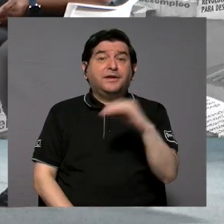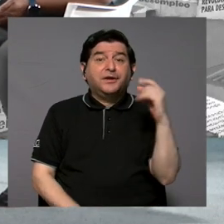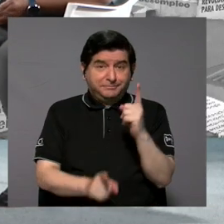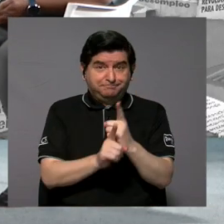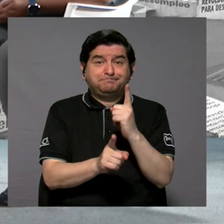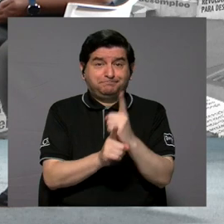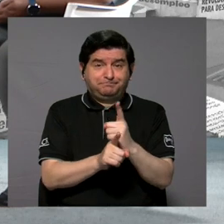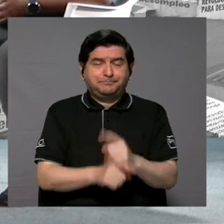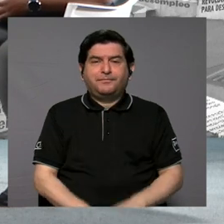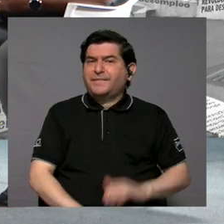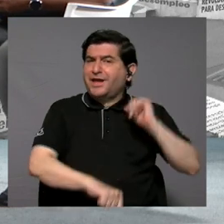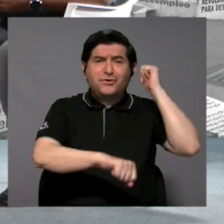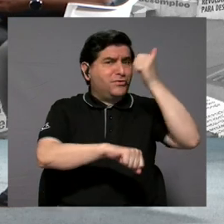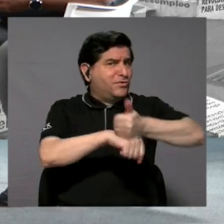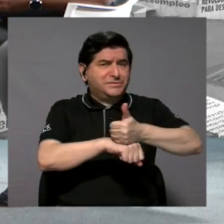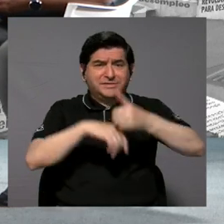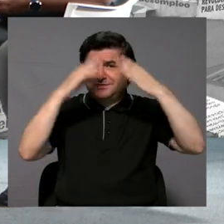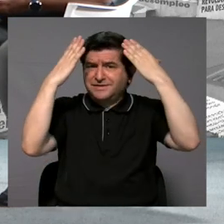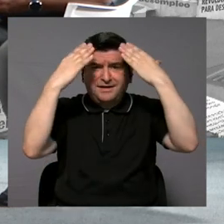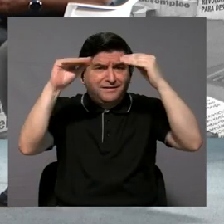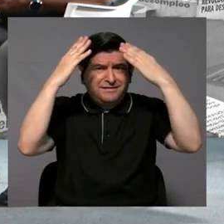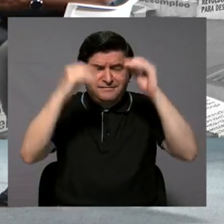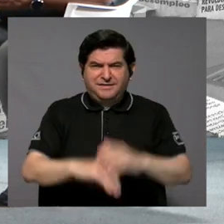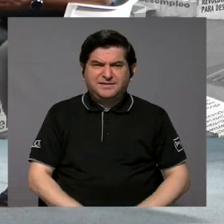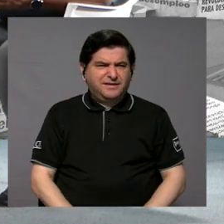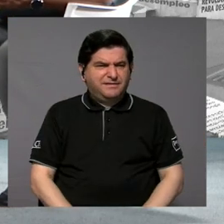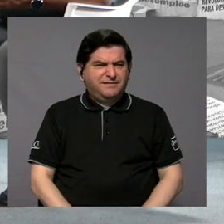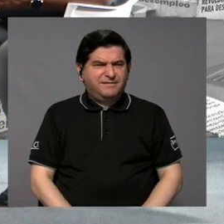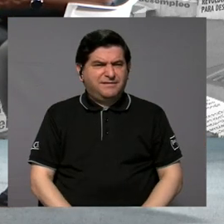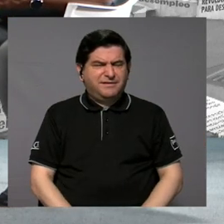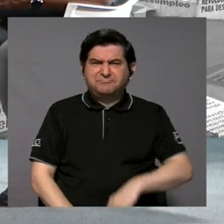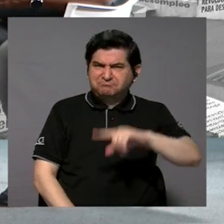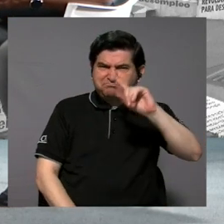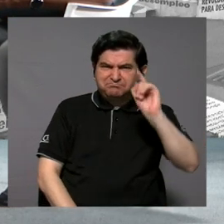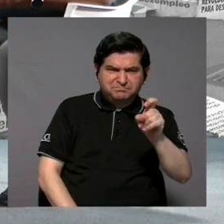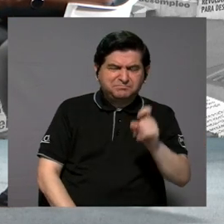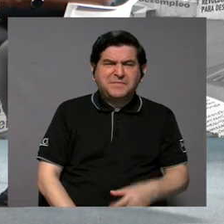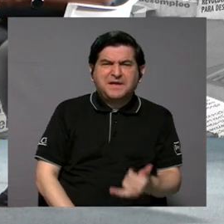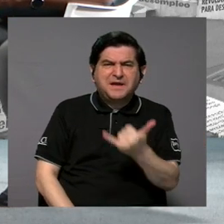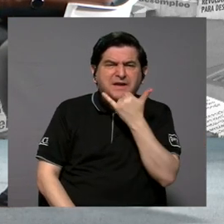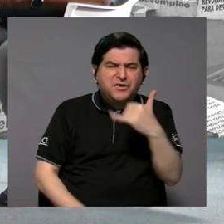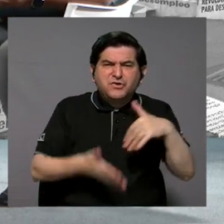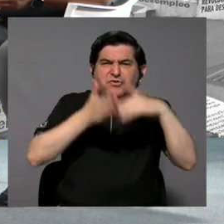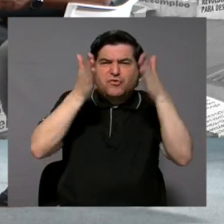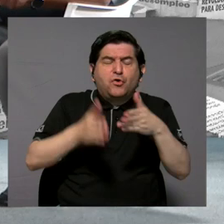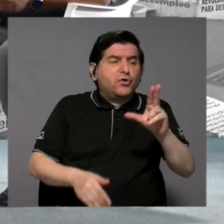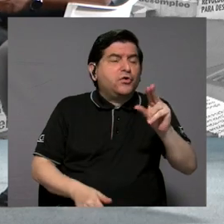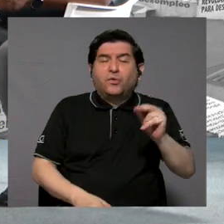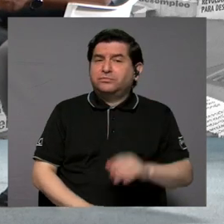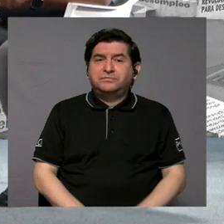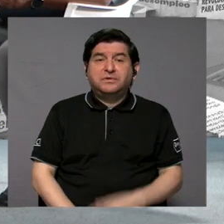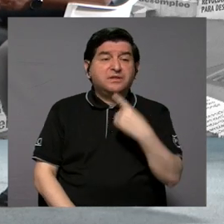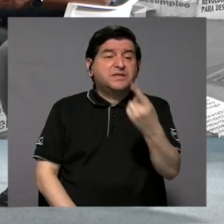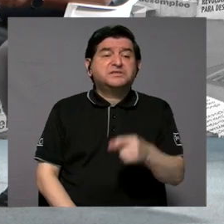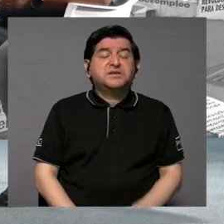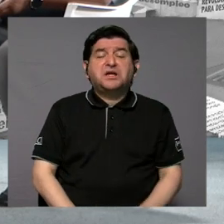no se establece, al menos en los informes, bueno, en qué están fallando los estudiantes, solo dicen, bueno, están avanzados en